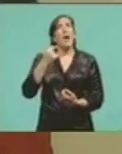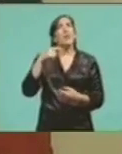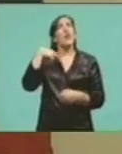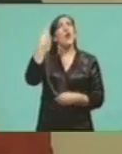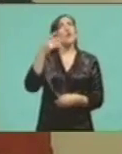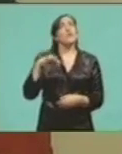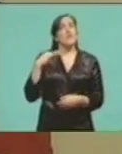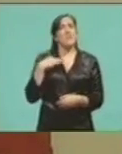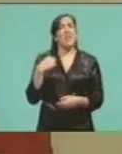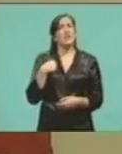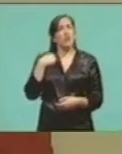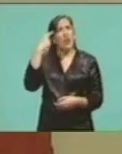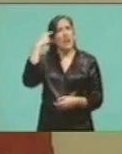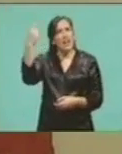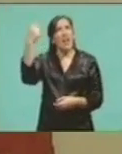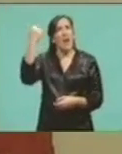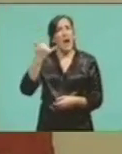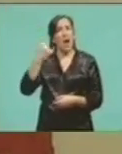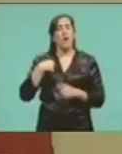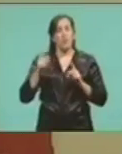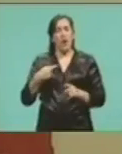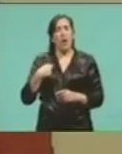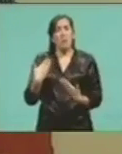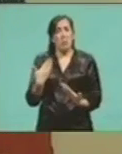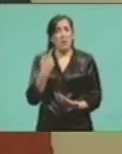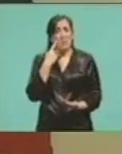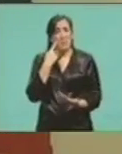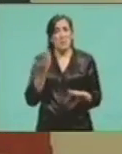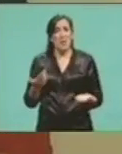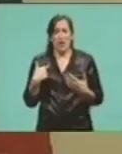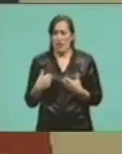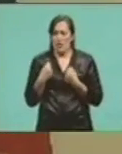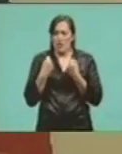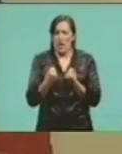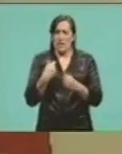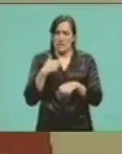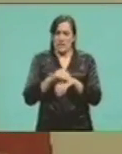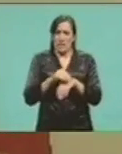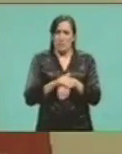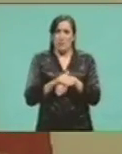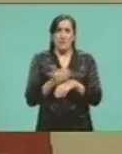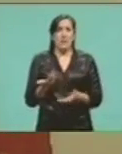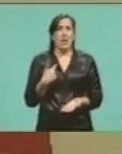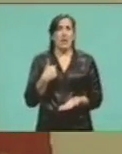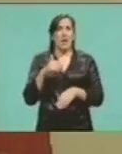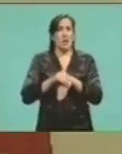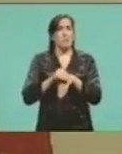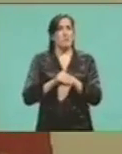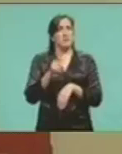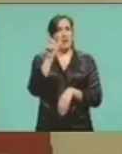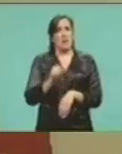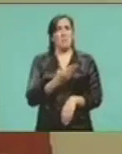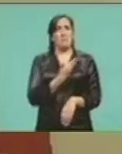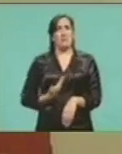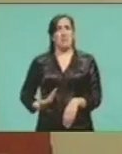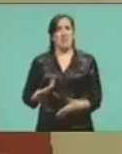Tengo que creerlo y tengo que llevarlo adelante con toda la fuerza y la responsabilidad que me exige el ser la presidenta